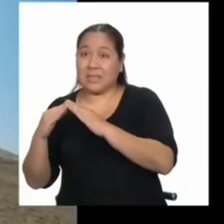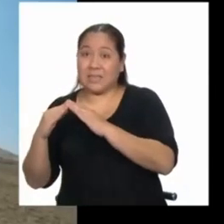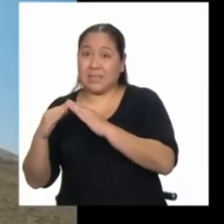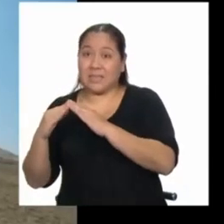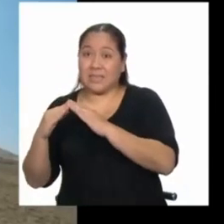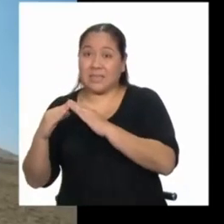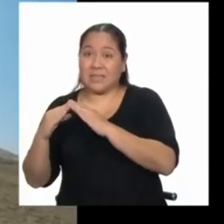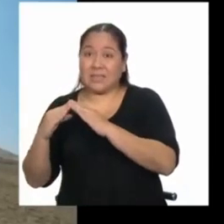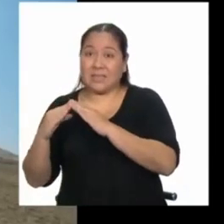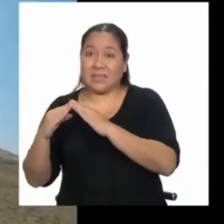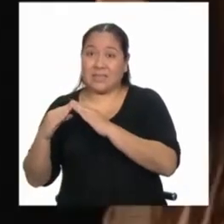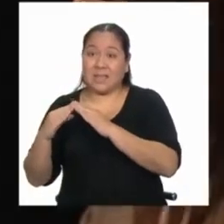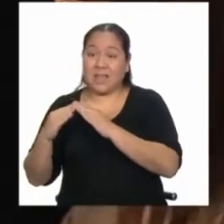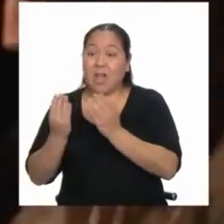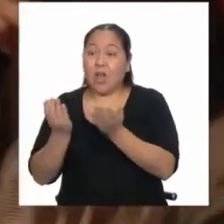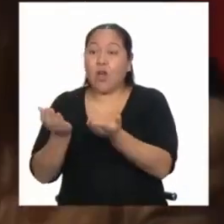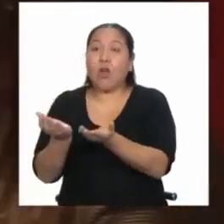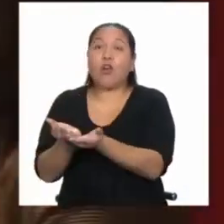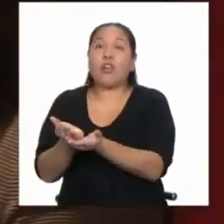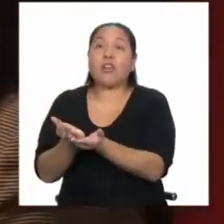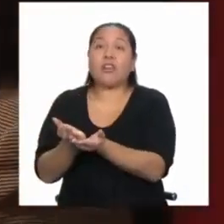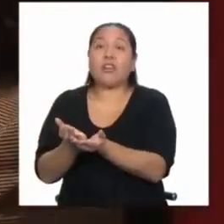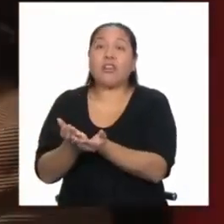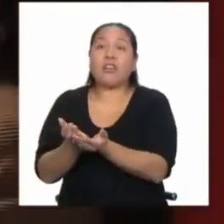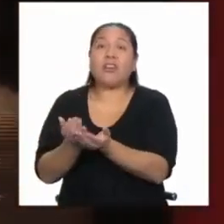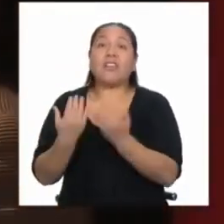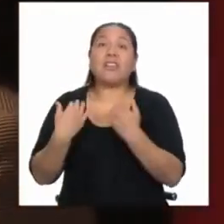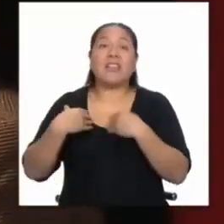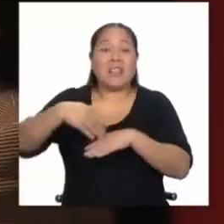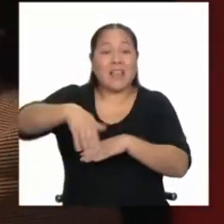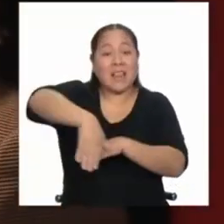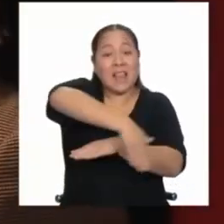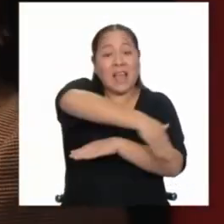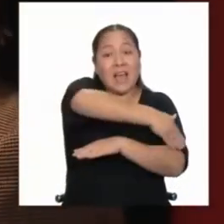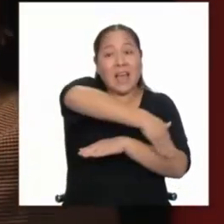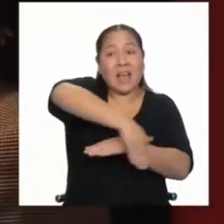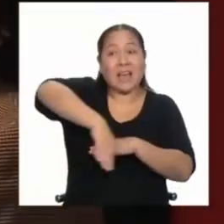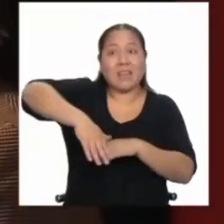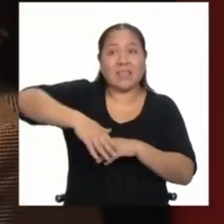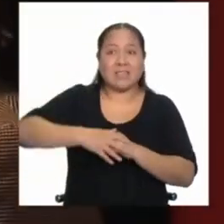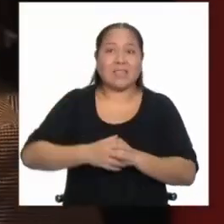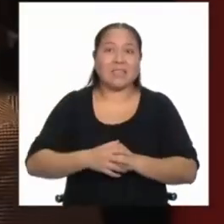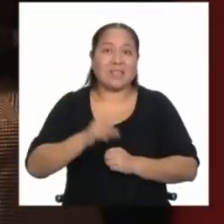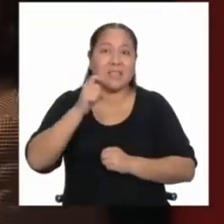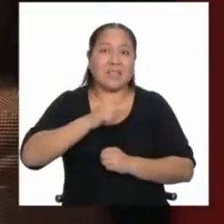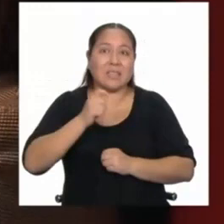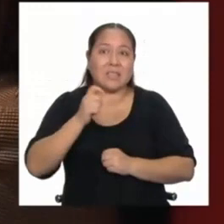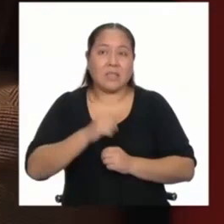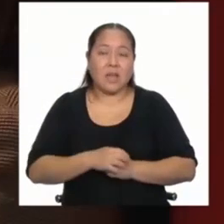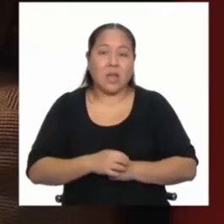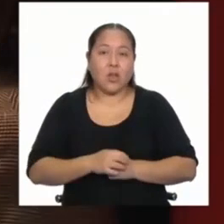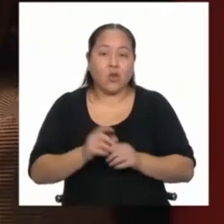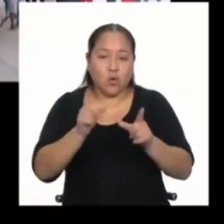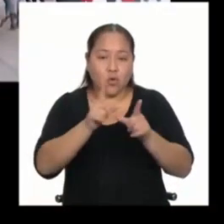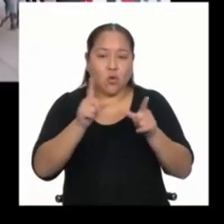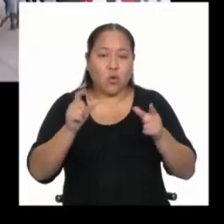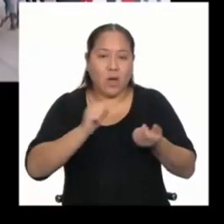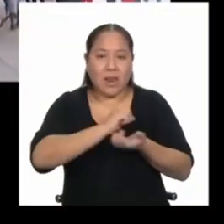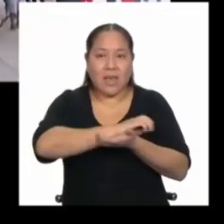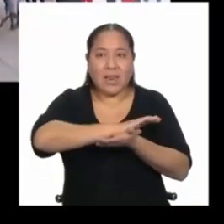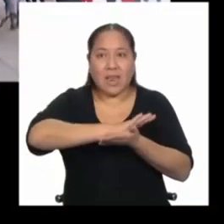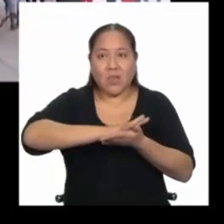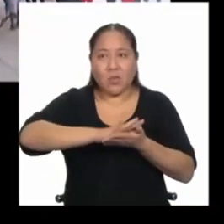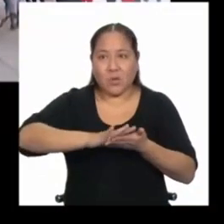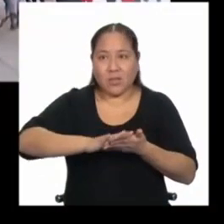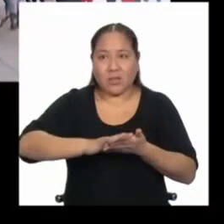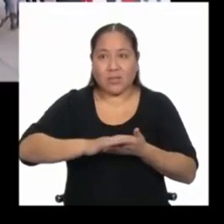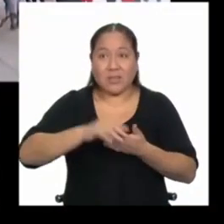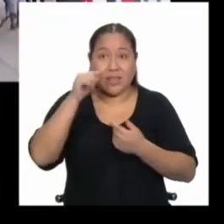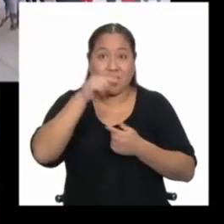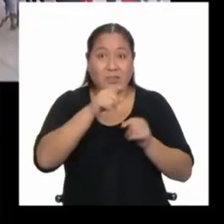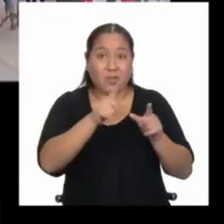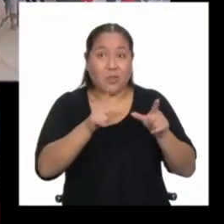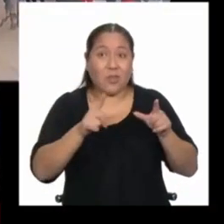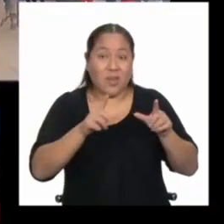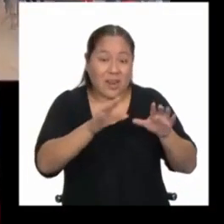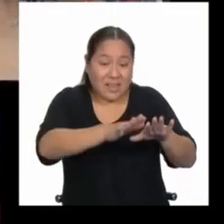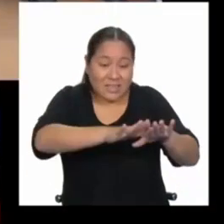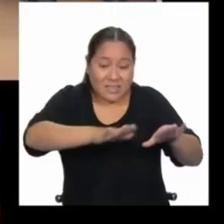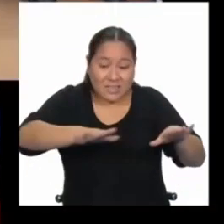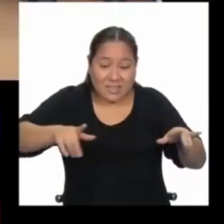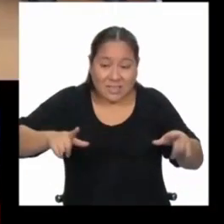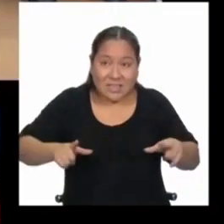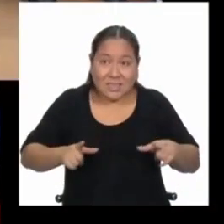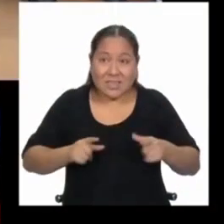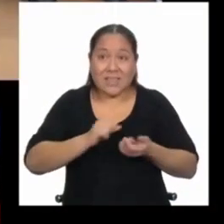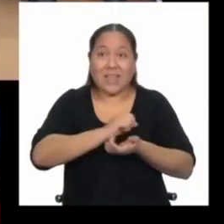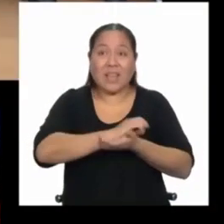tienen el colegio, y tienen la calle. Había que generar espacios gratuitos en la calle. Y estos son algunos de los espacios que tenemos.